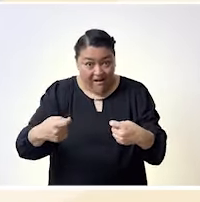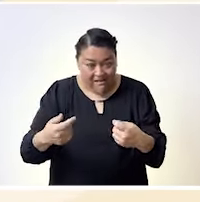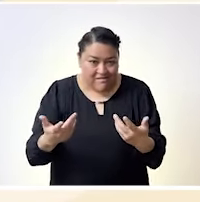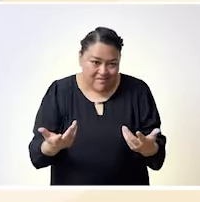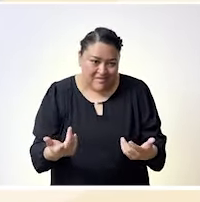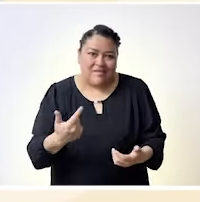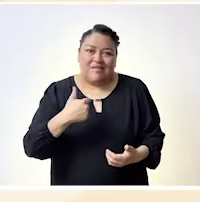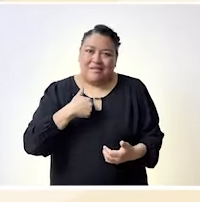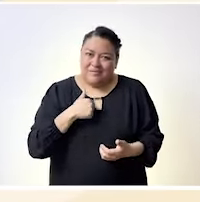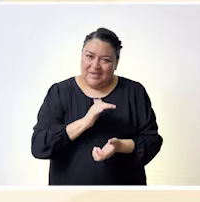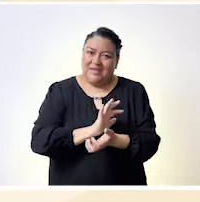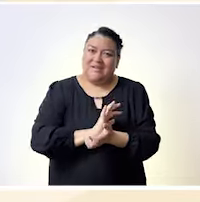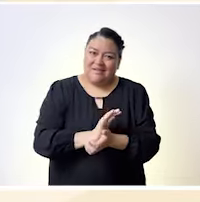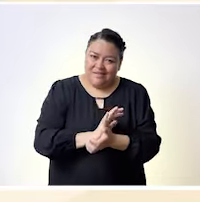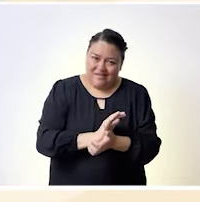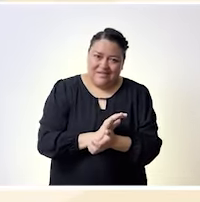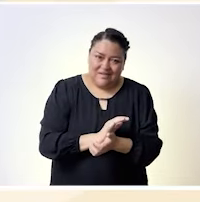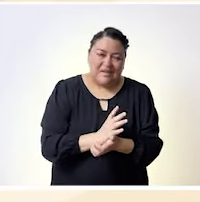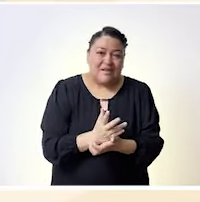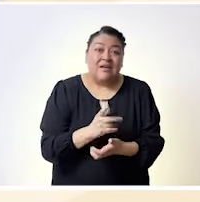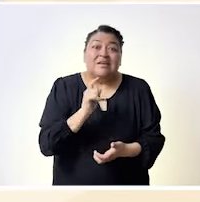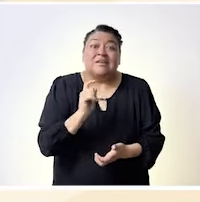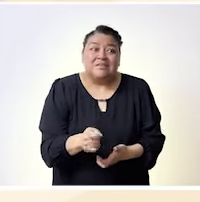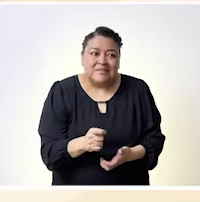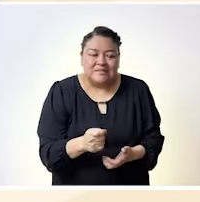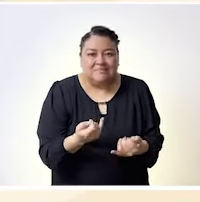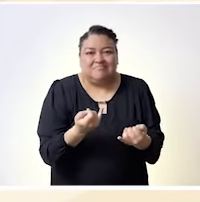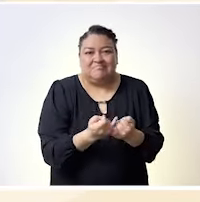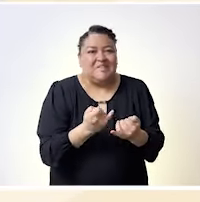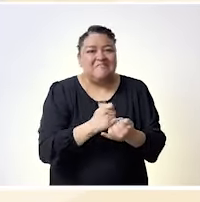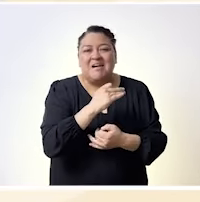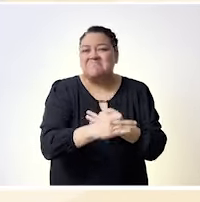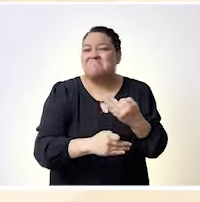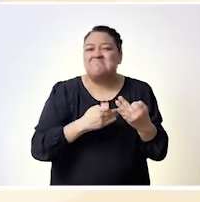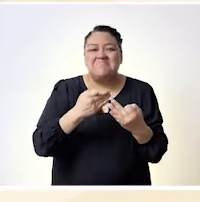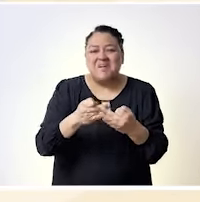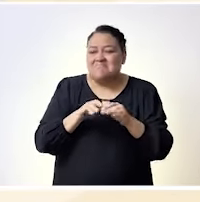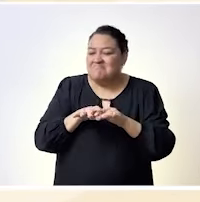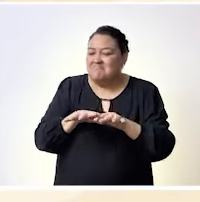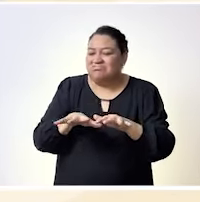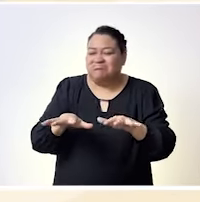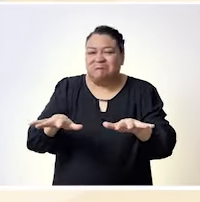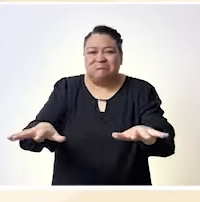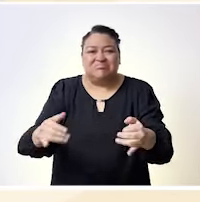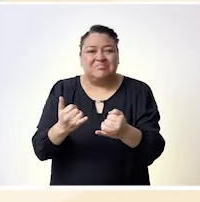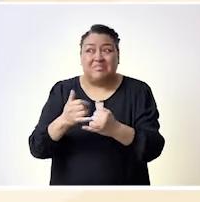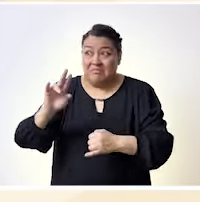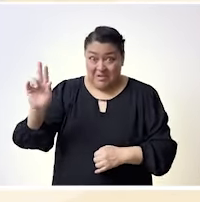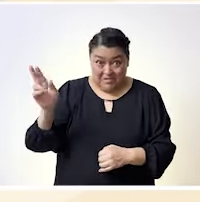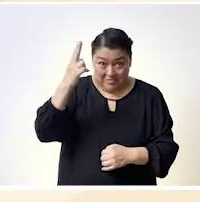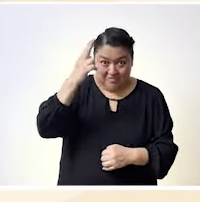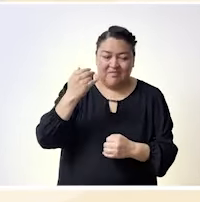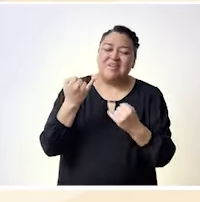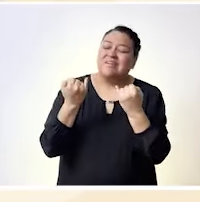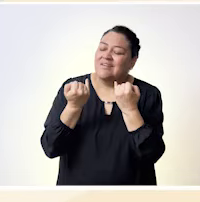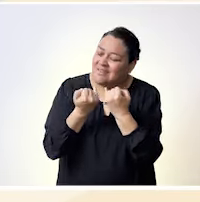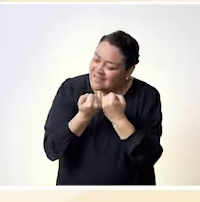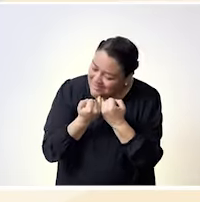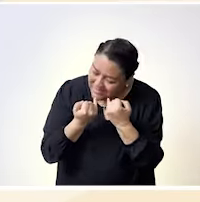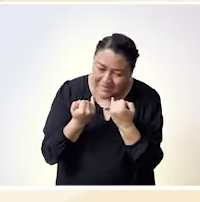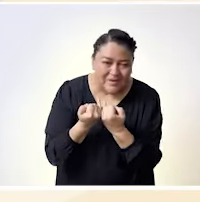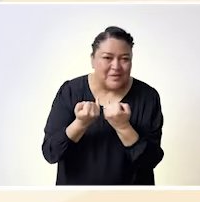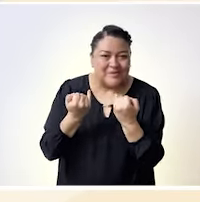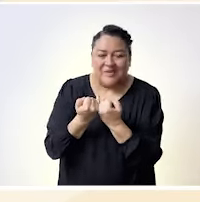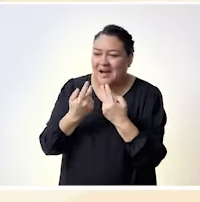condición, la situación, la posición, o Kimberly Kesher, ¿no?, que hablaba de la interseccionalidad, pues bueno, como una mujer